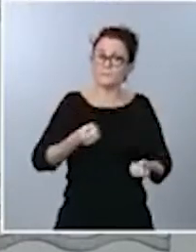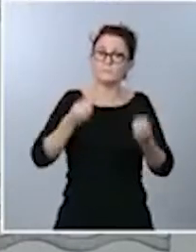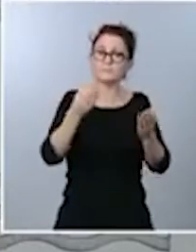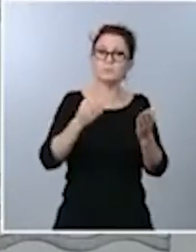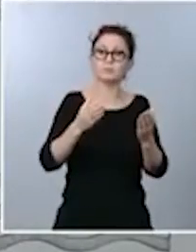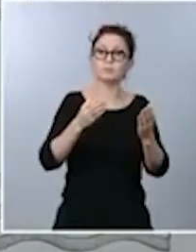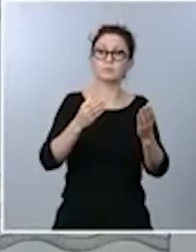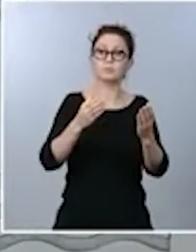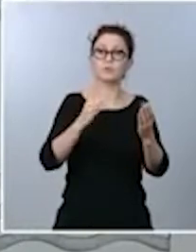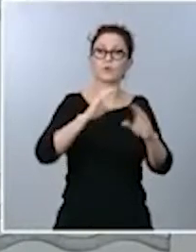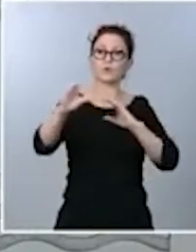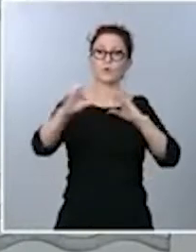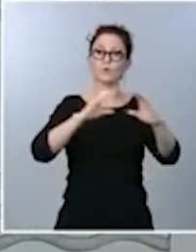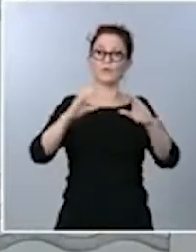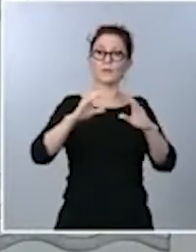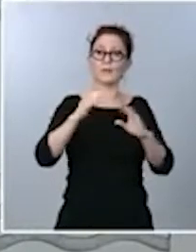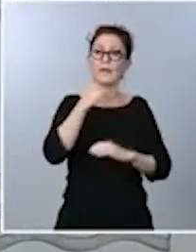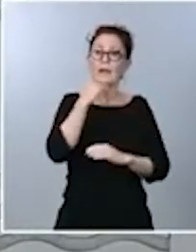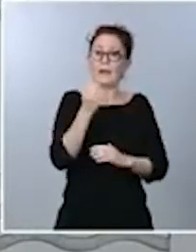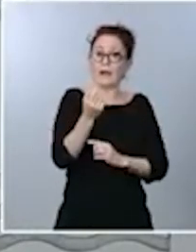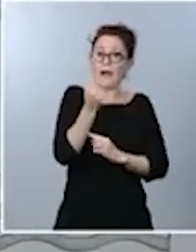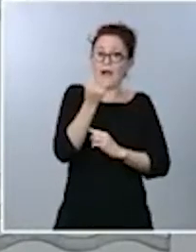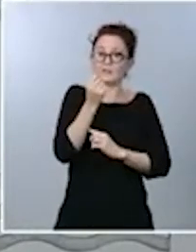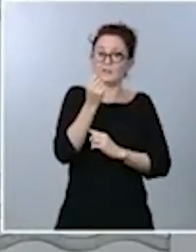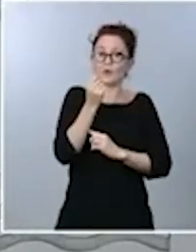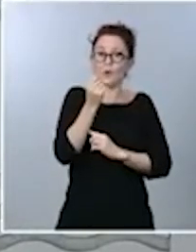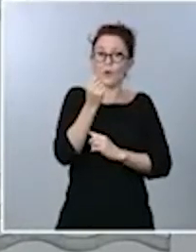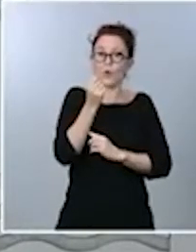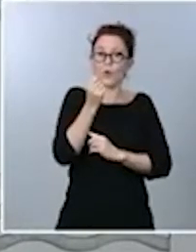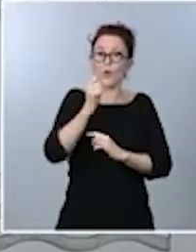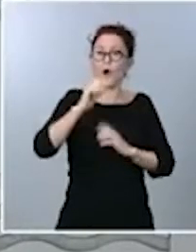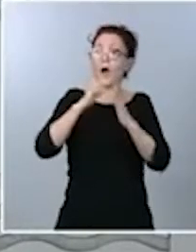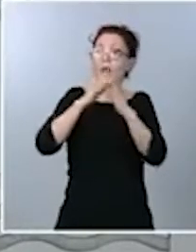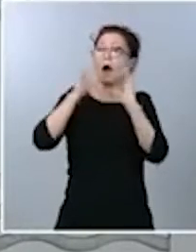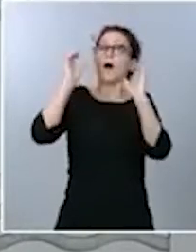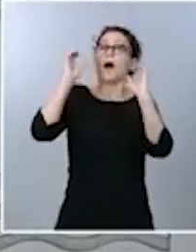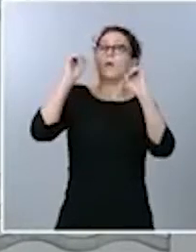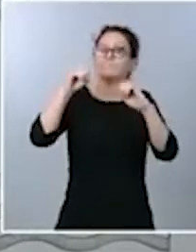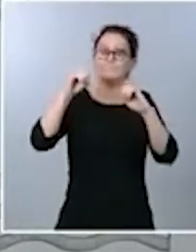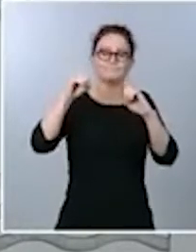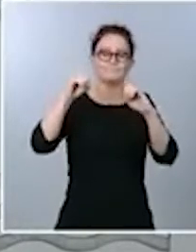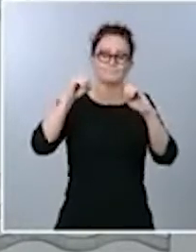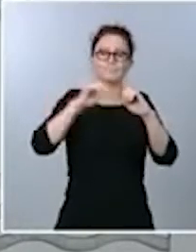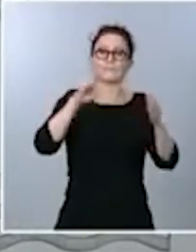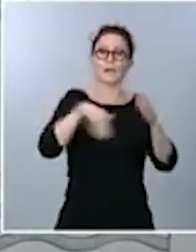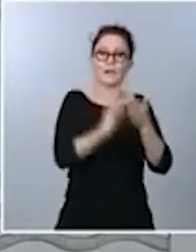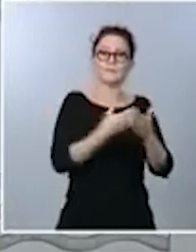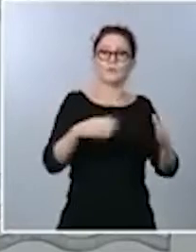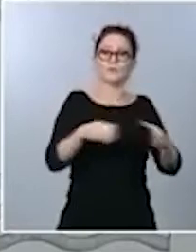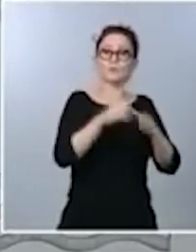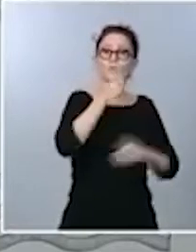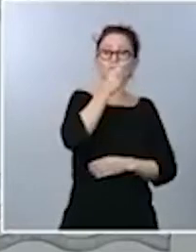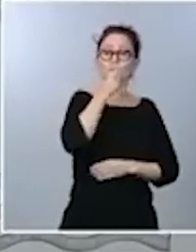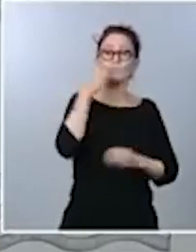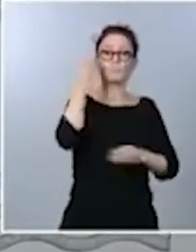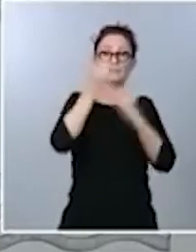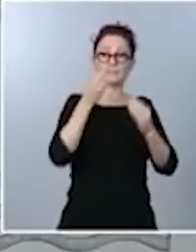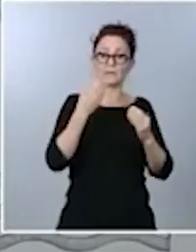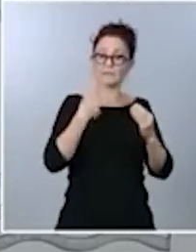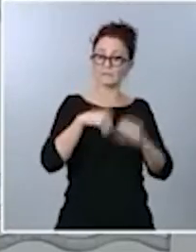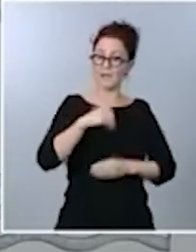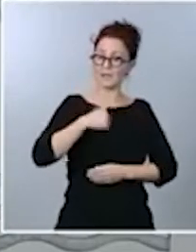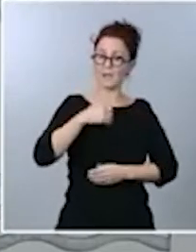punto de conseguir el acuerdo. De hecho, por parte del Partido Socialista se consideraba que el acuerdo prácticamente estaba alcanzado,